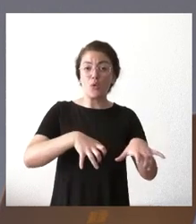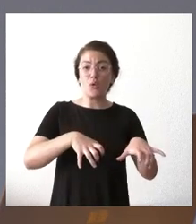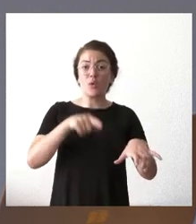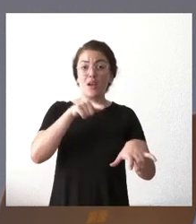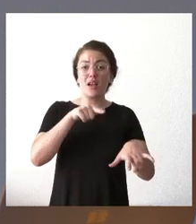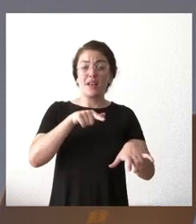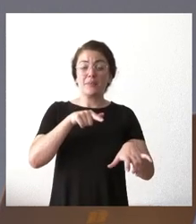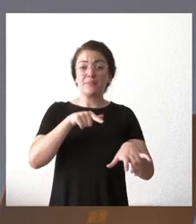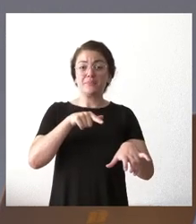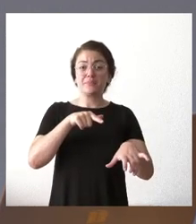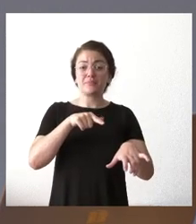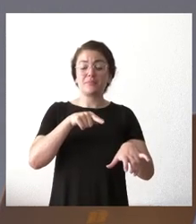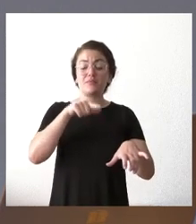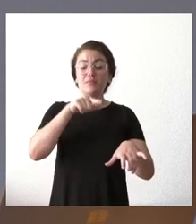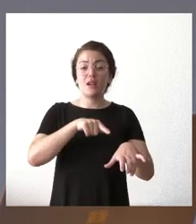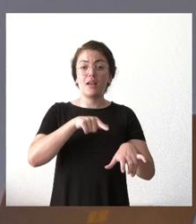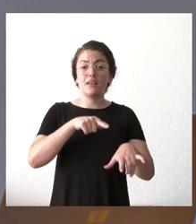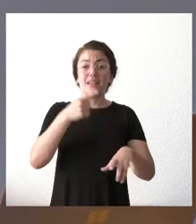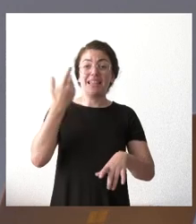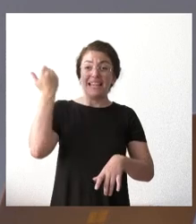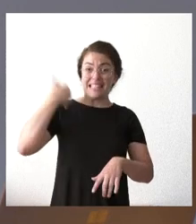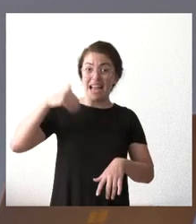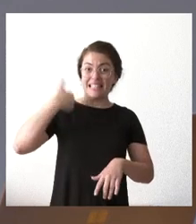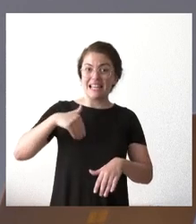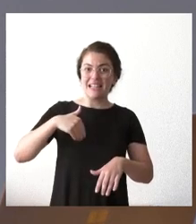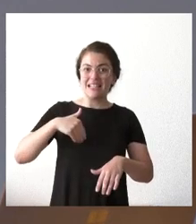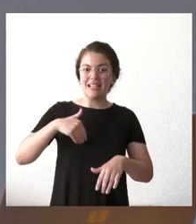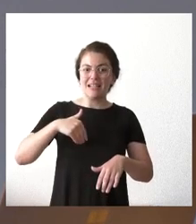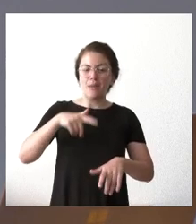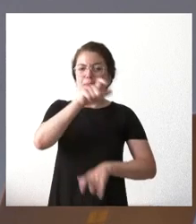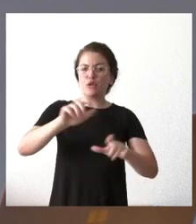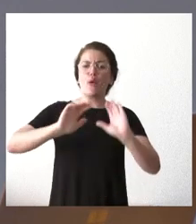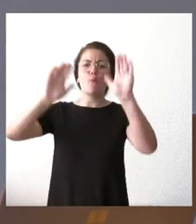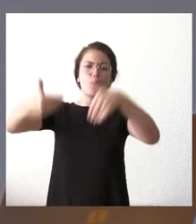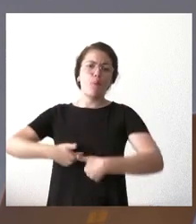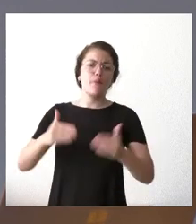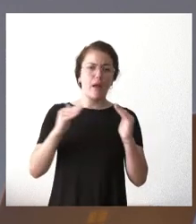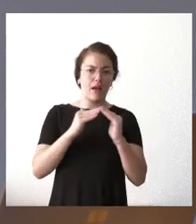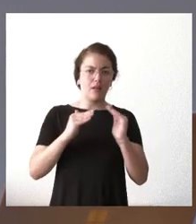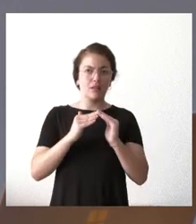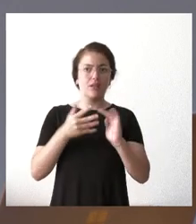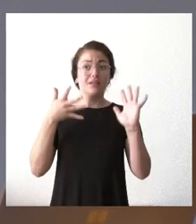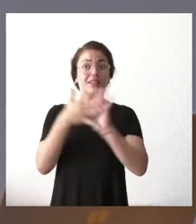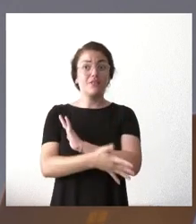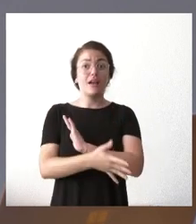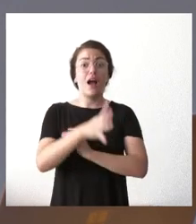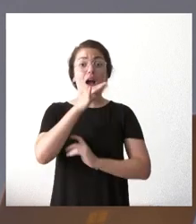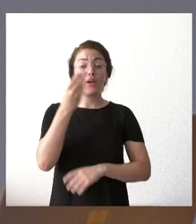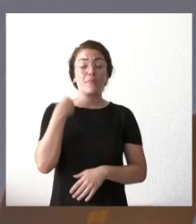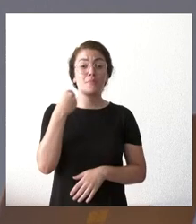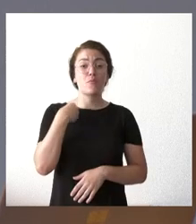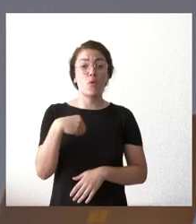desalojaron y también el de Puente, que están realojados ya y vuelto a sus hogares. Por lo tanto, ahora mismo, de las 44